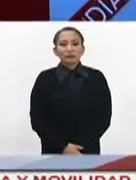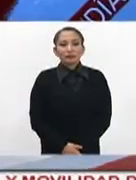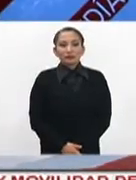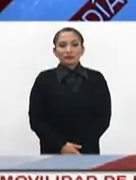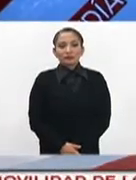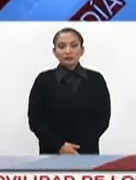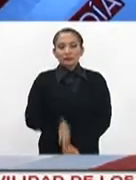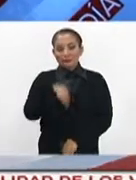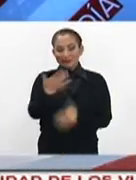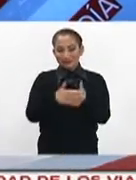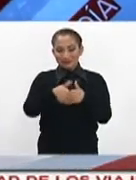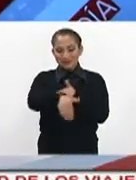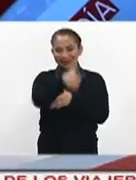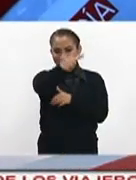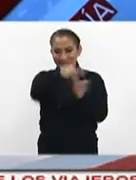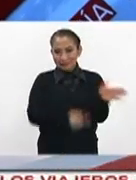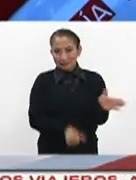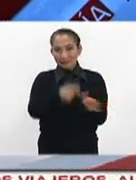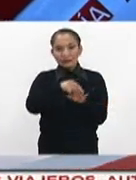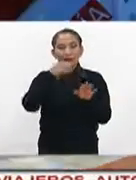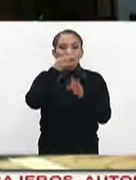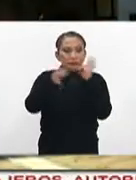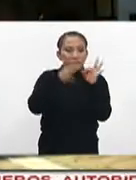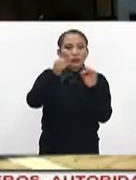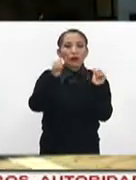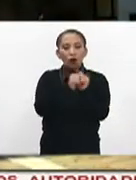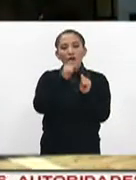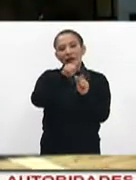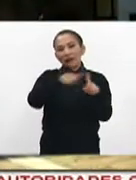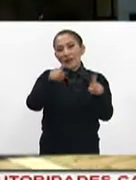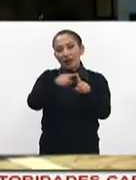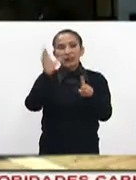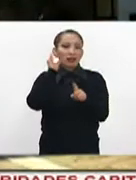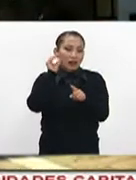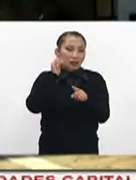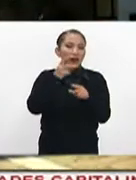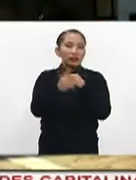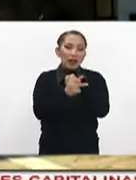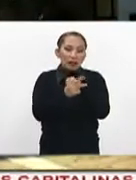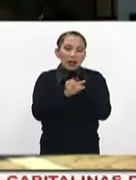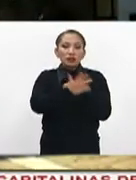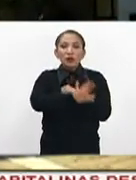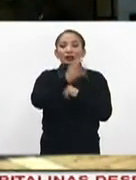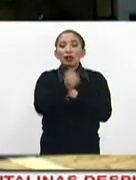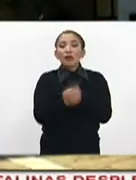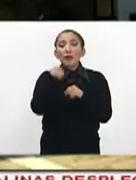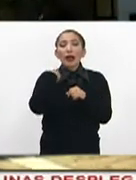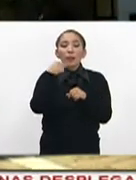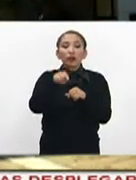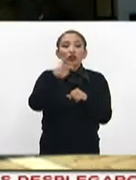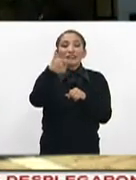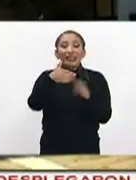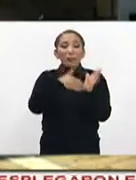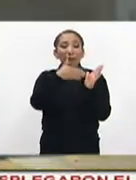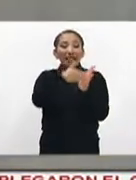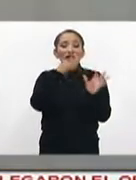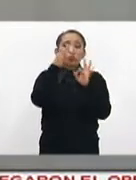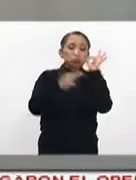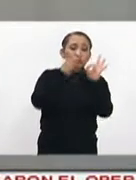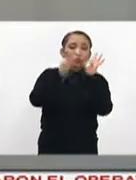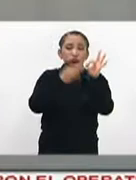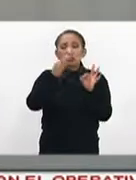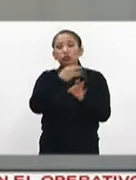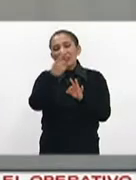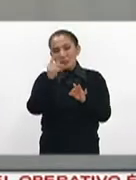Durante los próximos seis meses serán transmitidos a través de los medios de comunicación audiovisuales 59.7 millones de spots